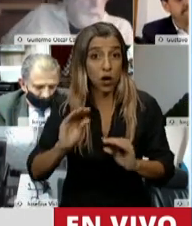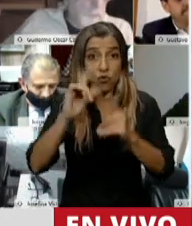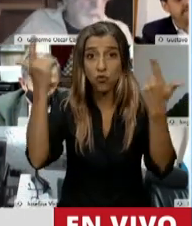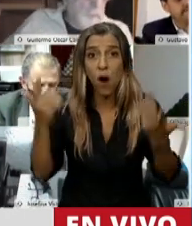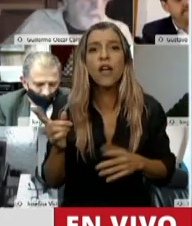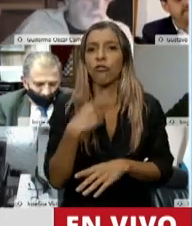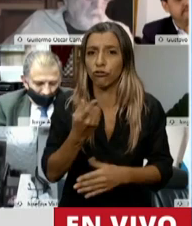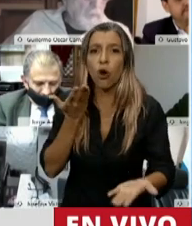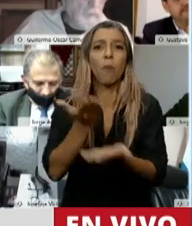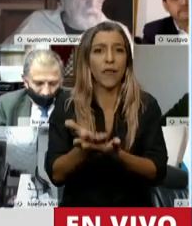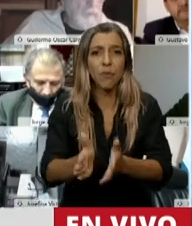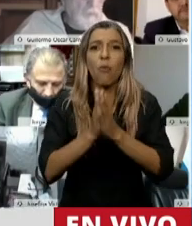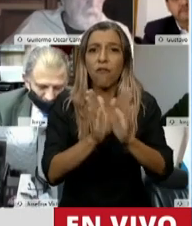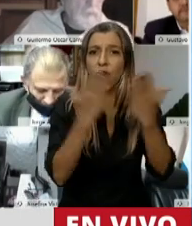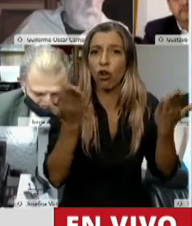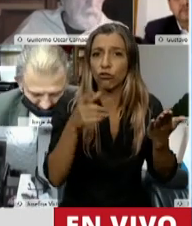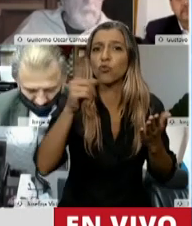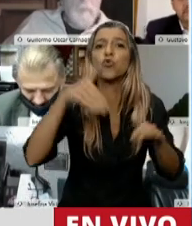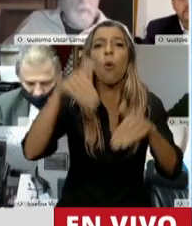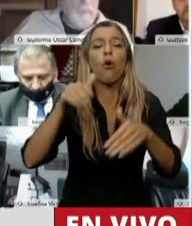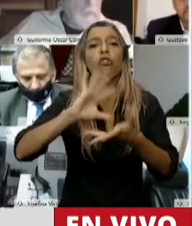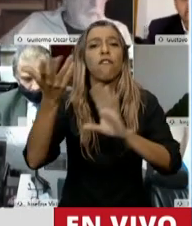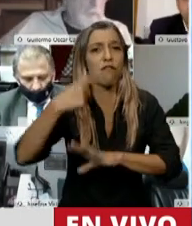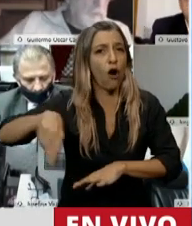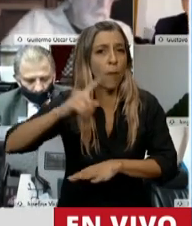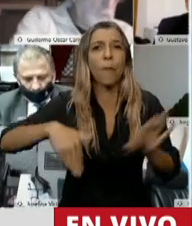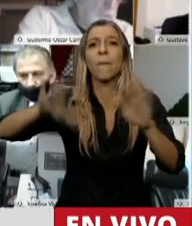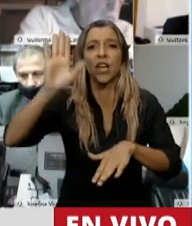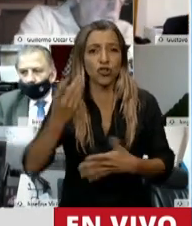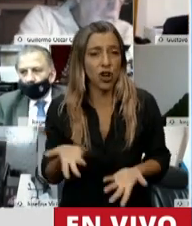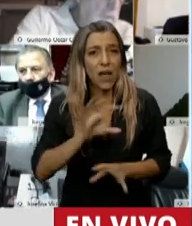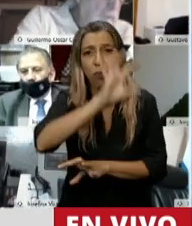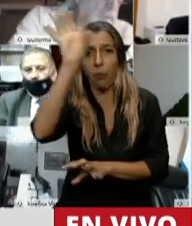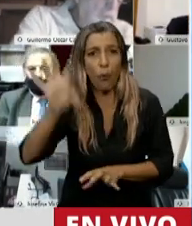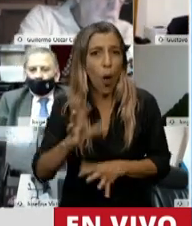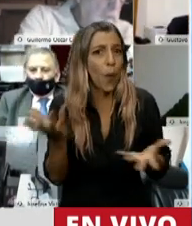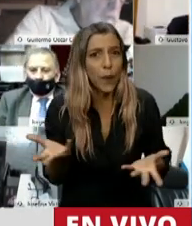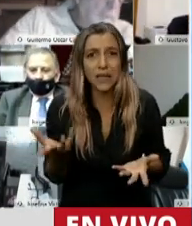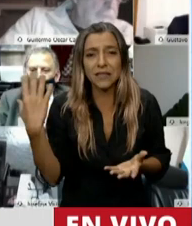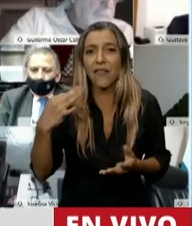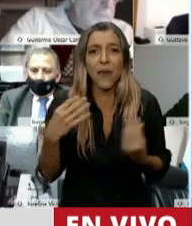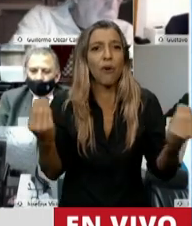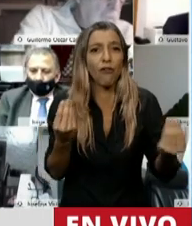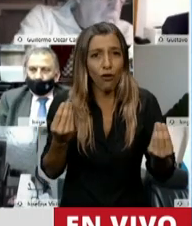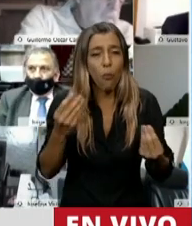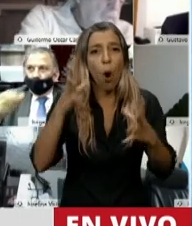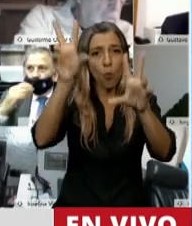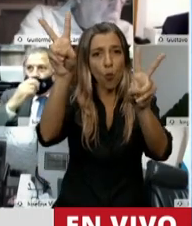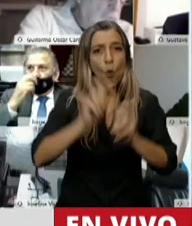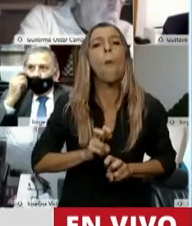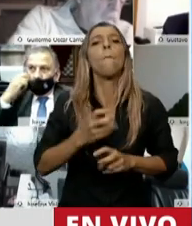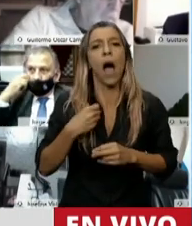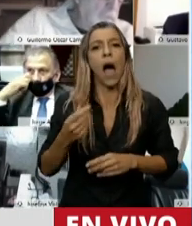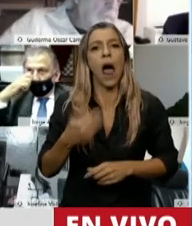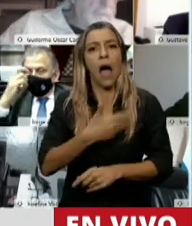por mayorías especiales, porque claro está, se le detrae recursos que provienen de las provincias para alimentar un Estado bobo y un Estado